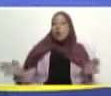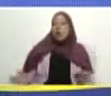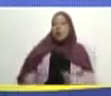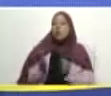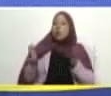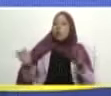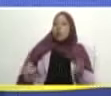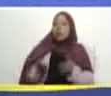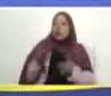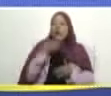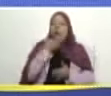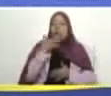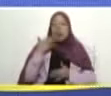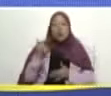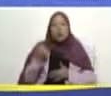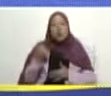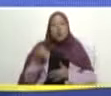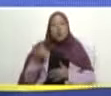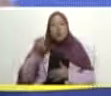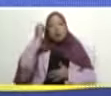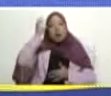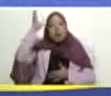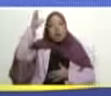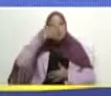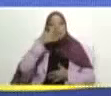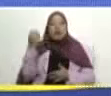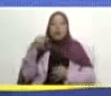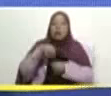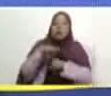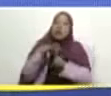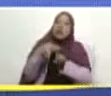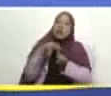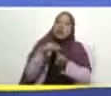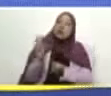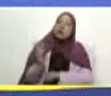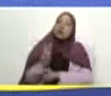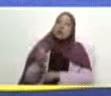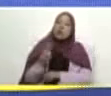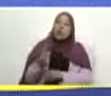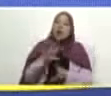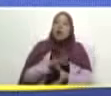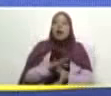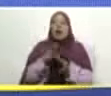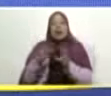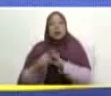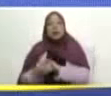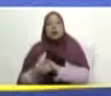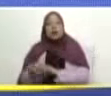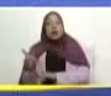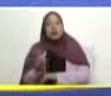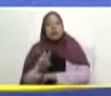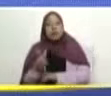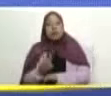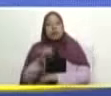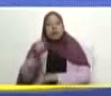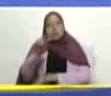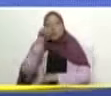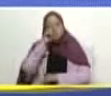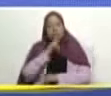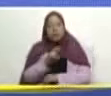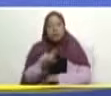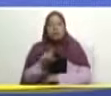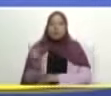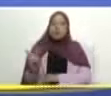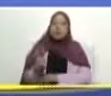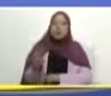con mayor capacidad adaptadas a las circunstancias porque Venezuela cambia permanentemente y no es la Venezuela de hace 10 años no